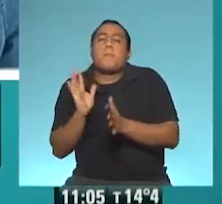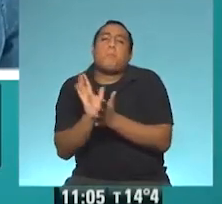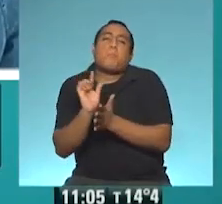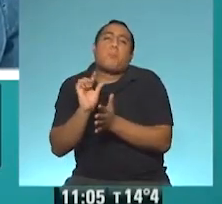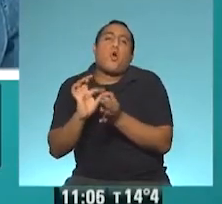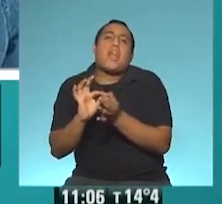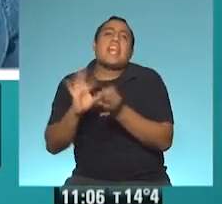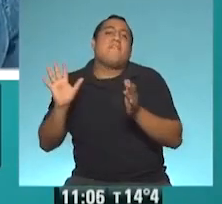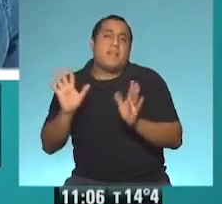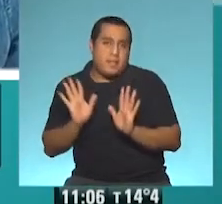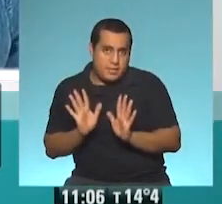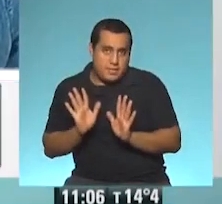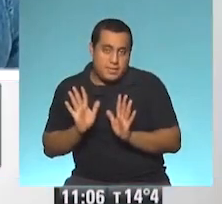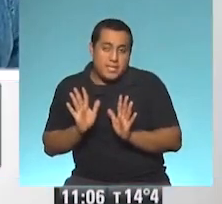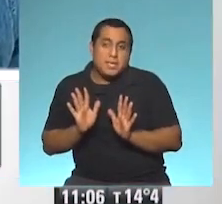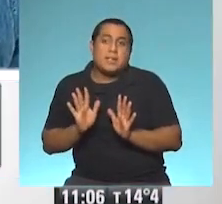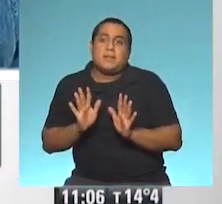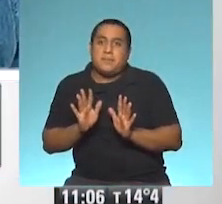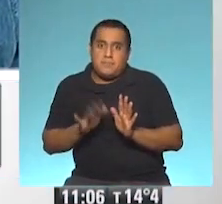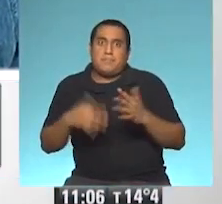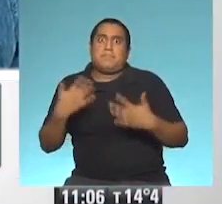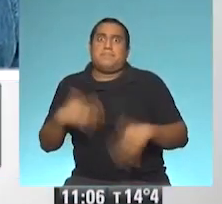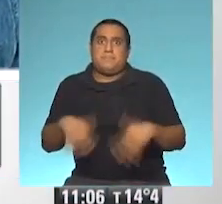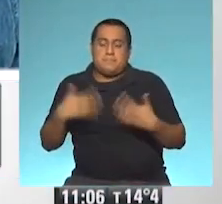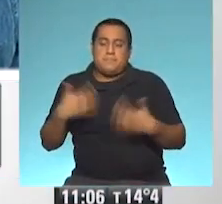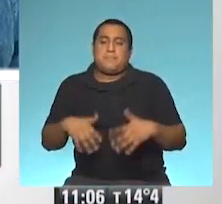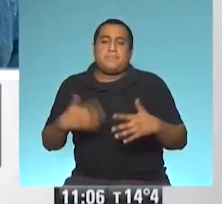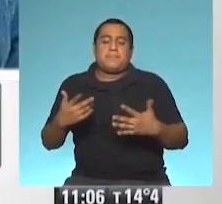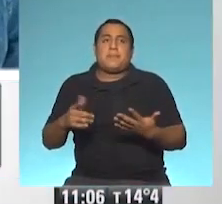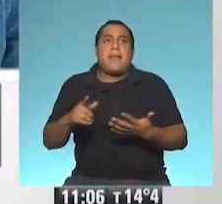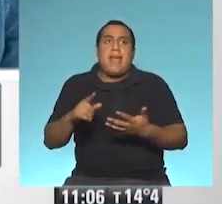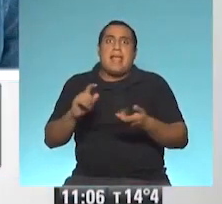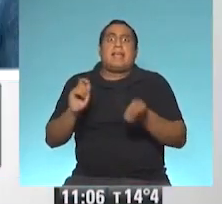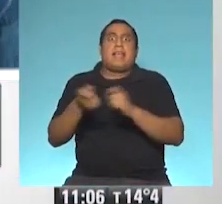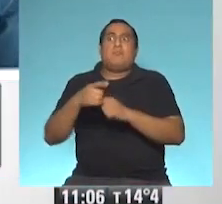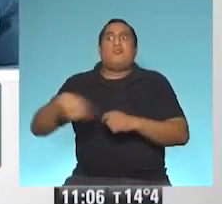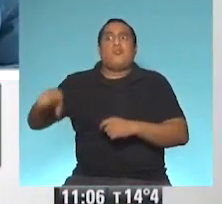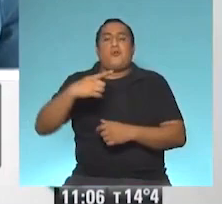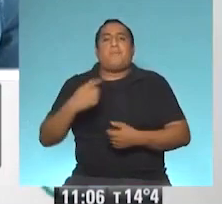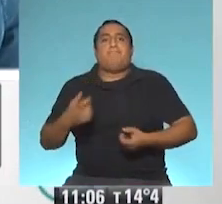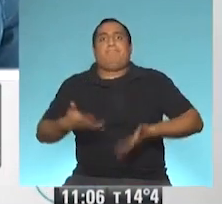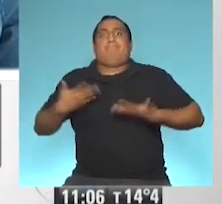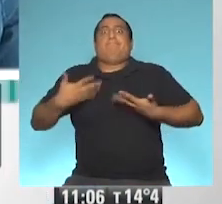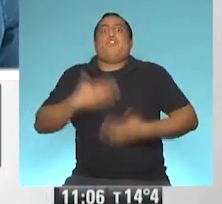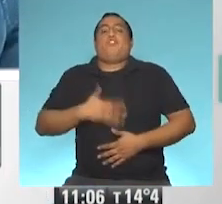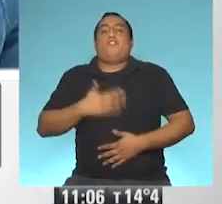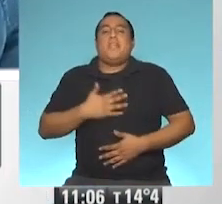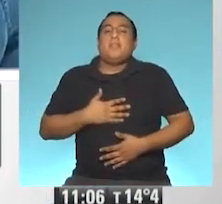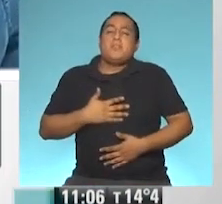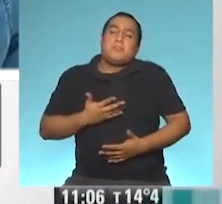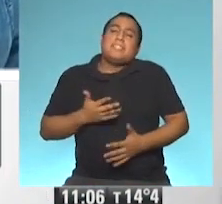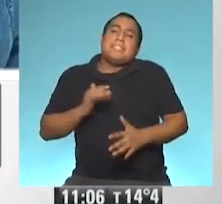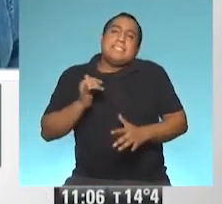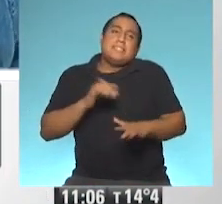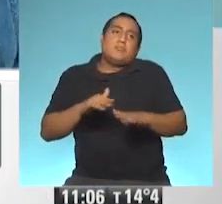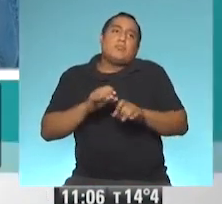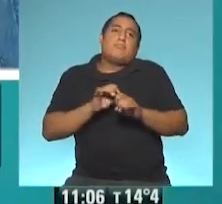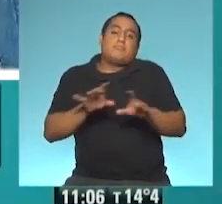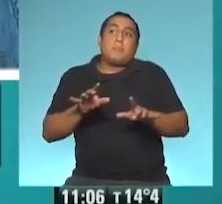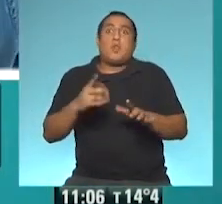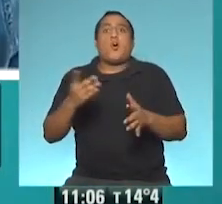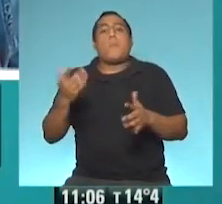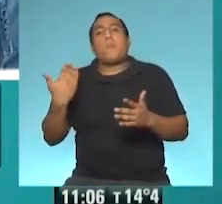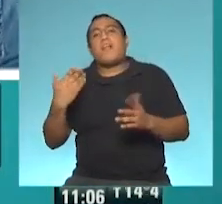Así que eso rápidamente se transmite que el ambiente está más alegre dentro de toda la situación. Ya se puede ir a ver a los